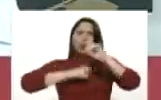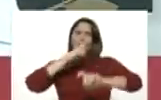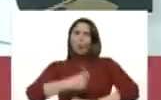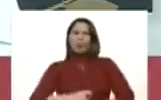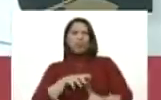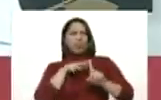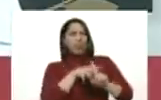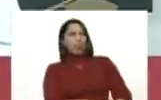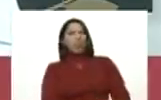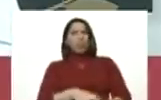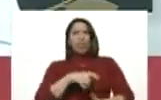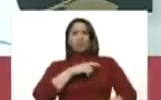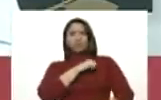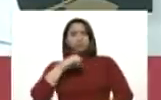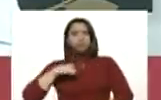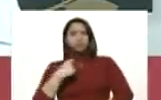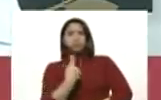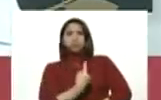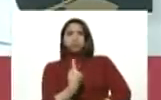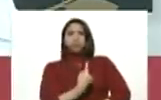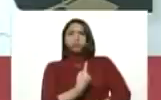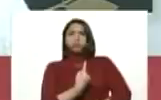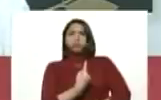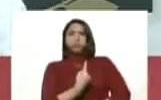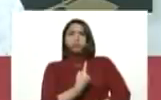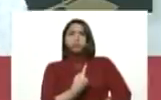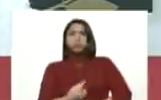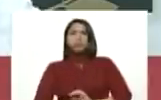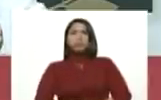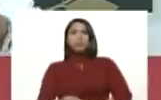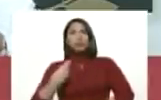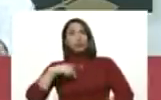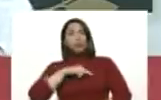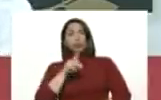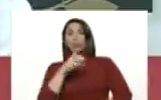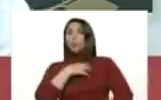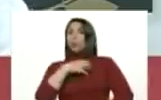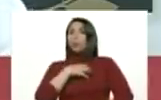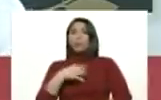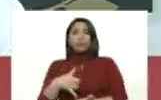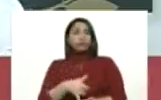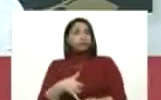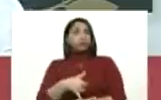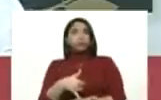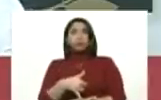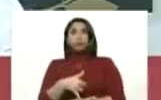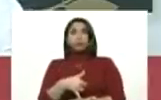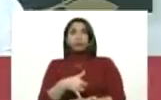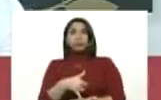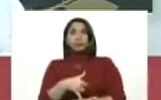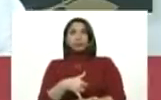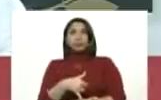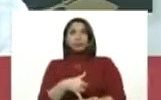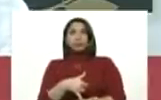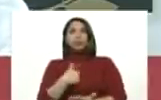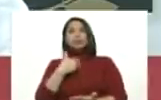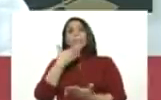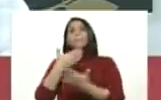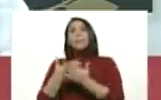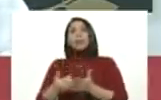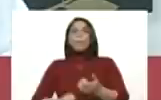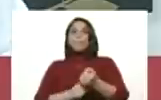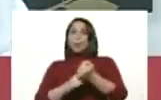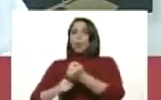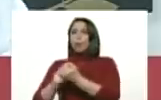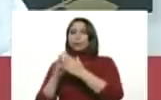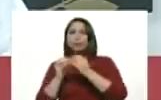mezquindad, con su individualismo, con su perversidad. Nosotros no podemos relajarnos. Yo le pido apoyo a todos